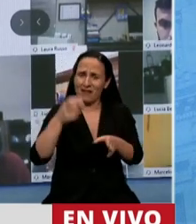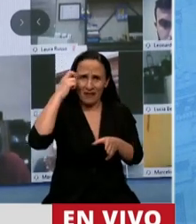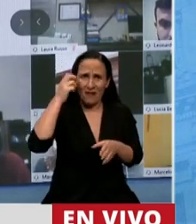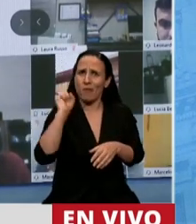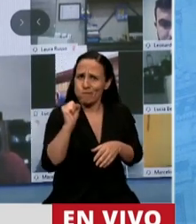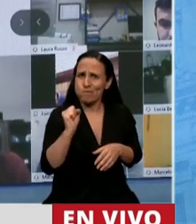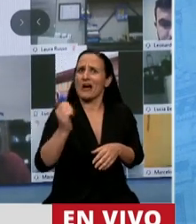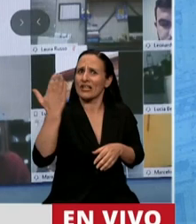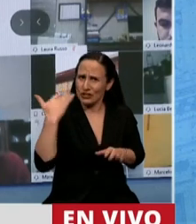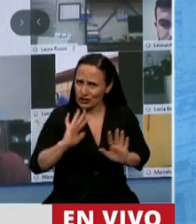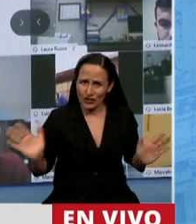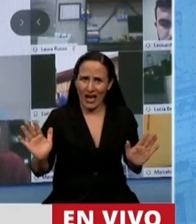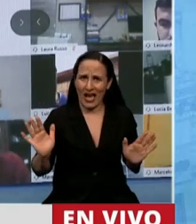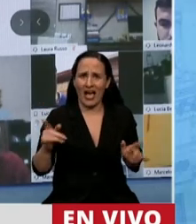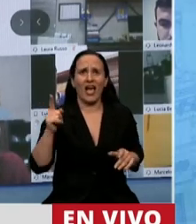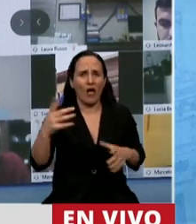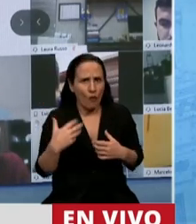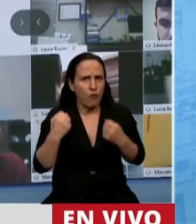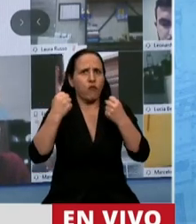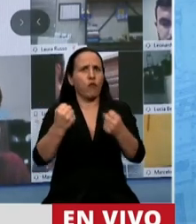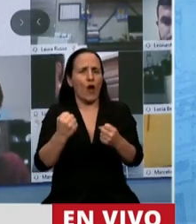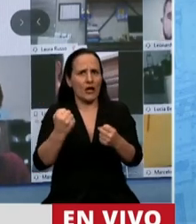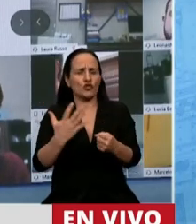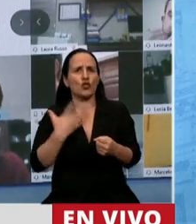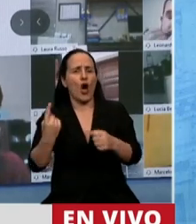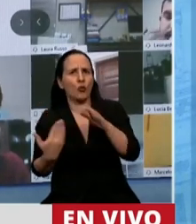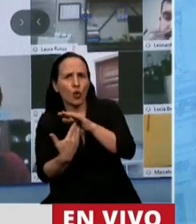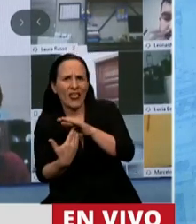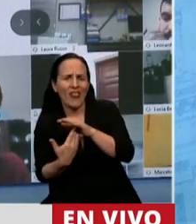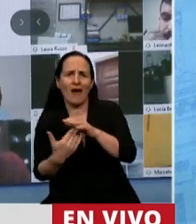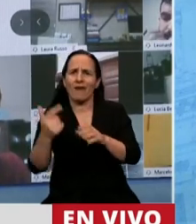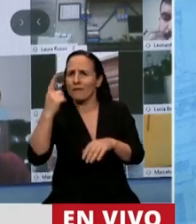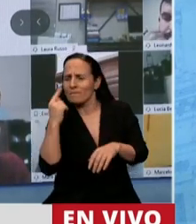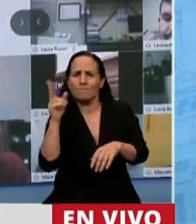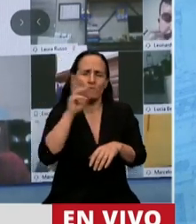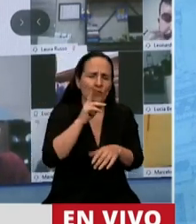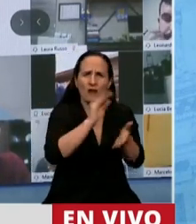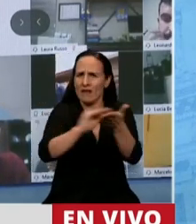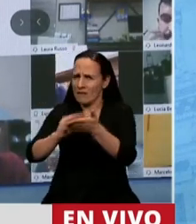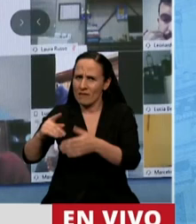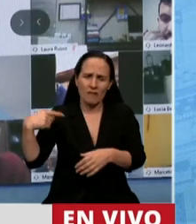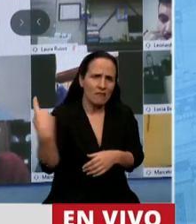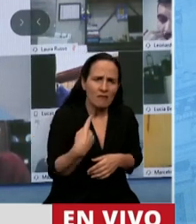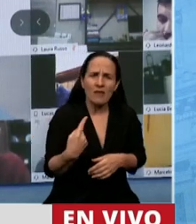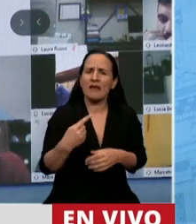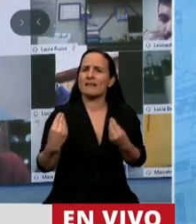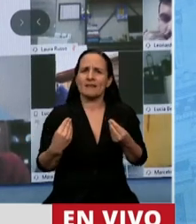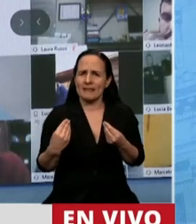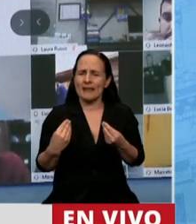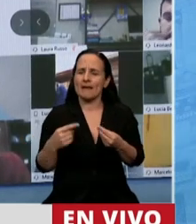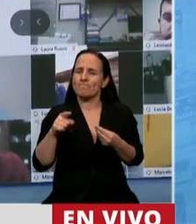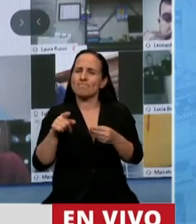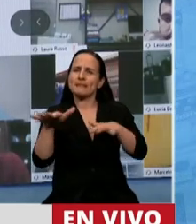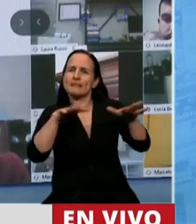fue parte del esfuerzo de nuestras autoridades, de decenas de hombres y mujeres, de colegas de este cuerpo, que pusieron por encima los